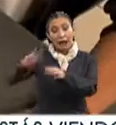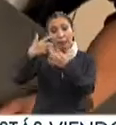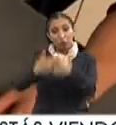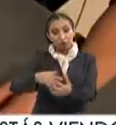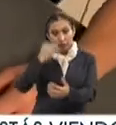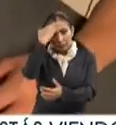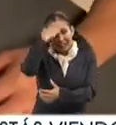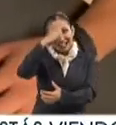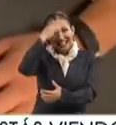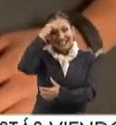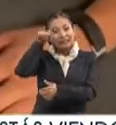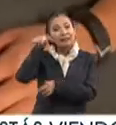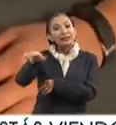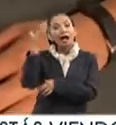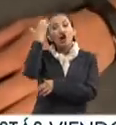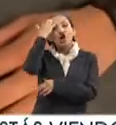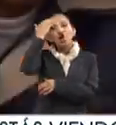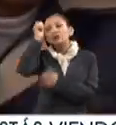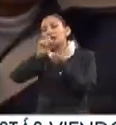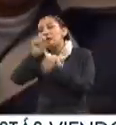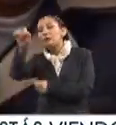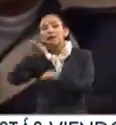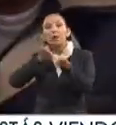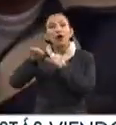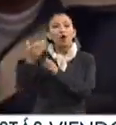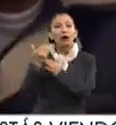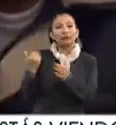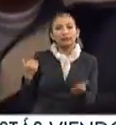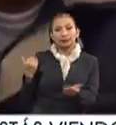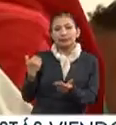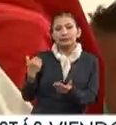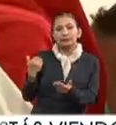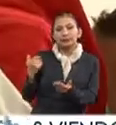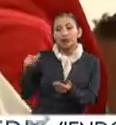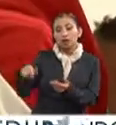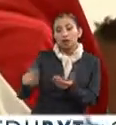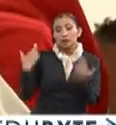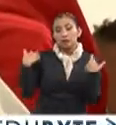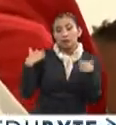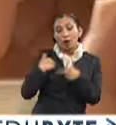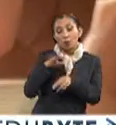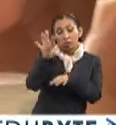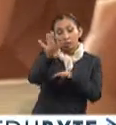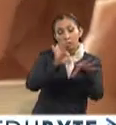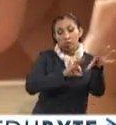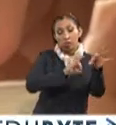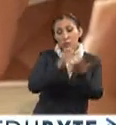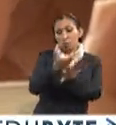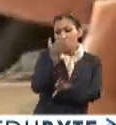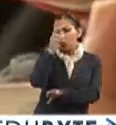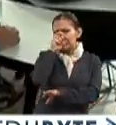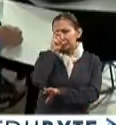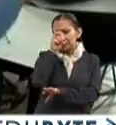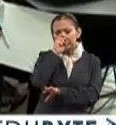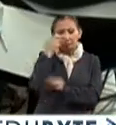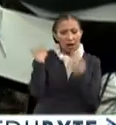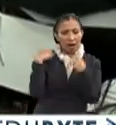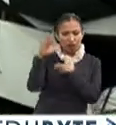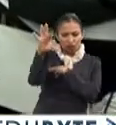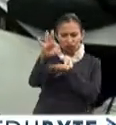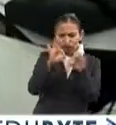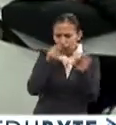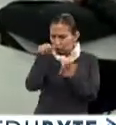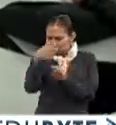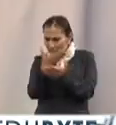productivo, es decir, que ya tengan la experiencia en el sector productivo. Entonces nuestro proceso de selección es muy cuidadoso de que nuestros